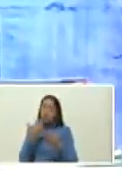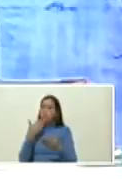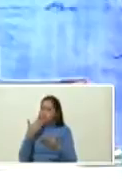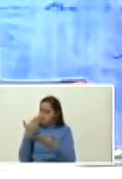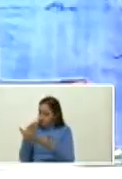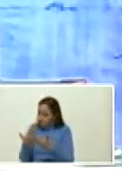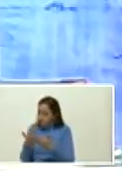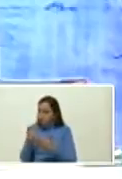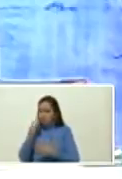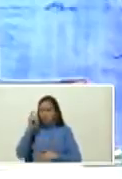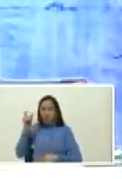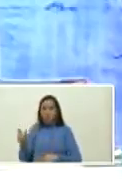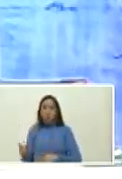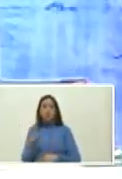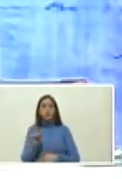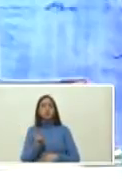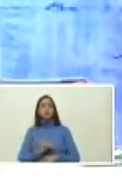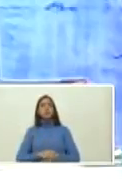Andrés Aguilar